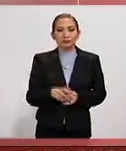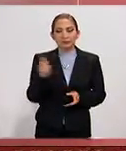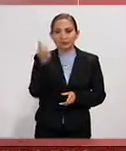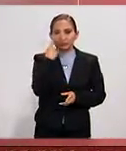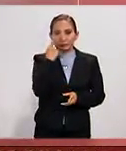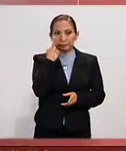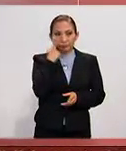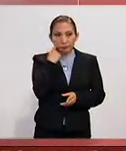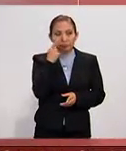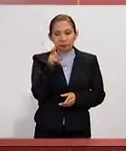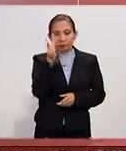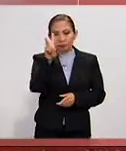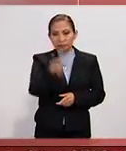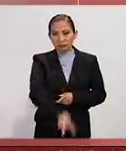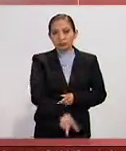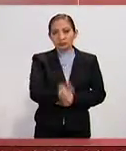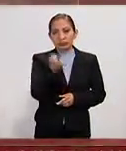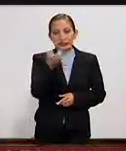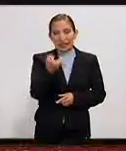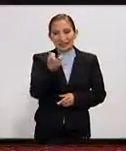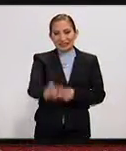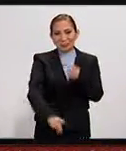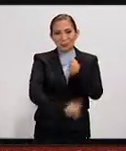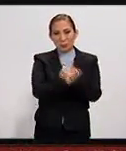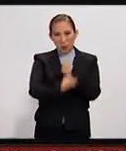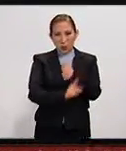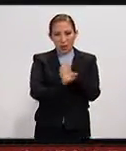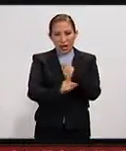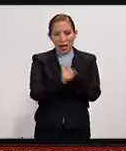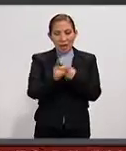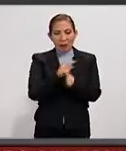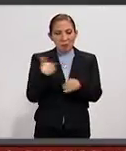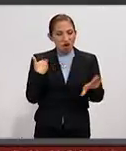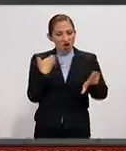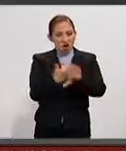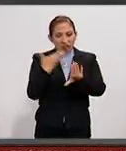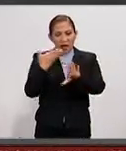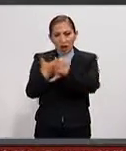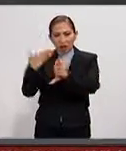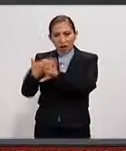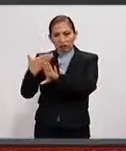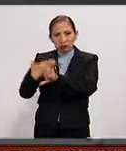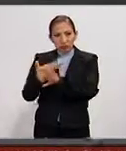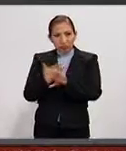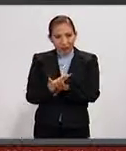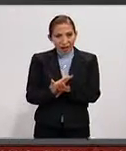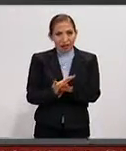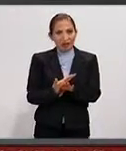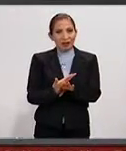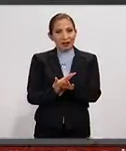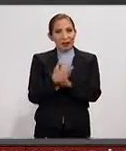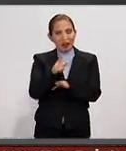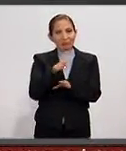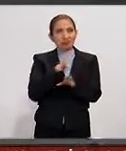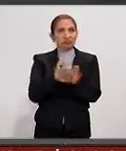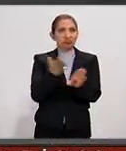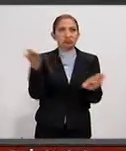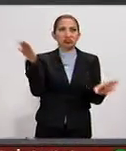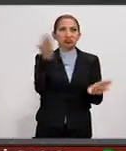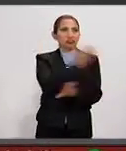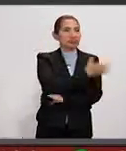Mira, en efecto, este fenómeno de acoso, digamos que ha existido por